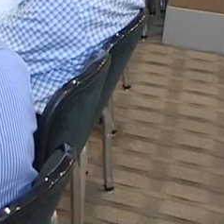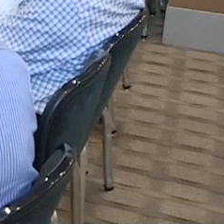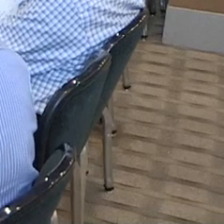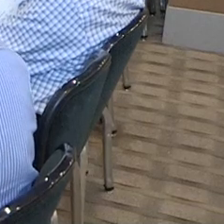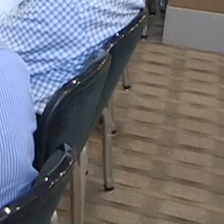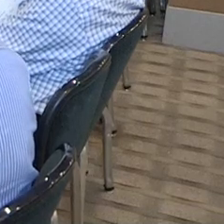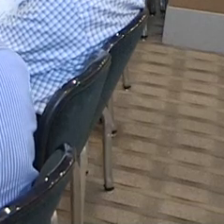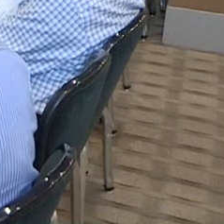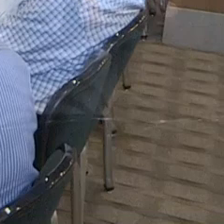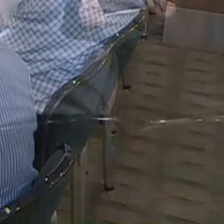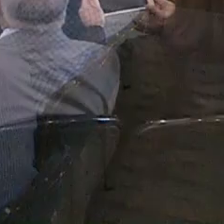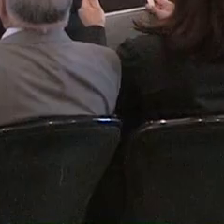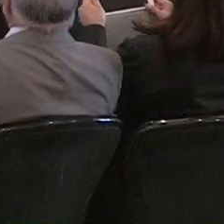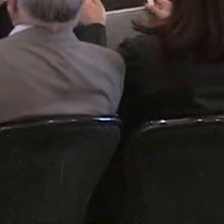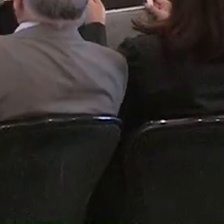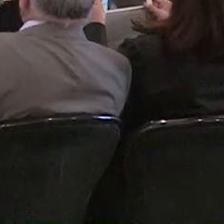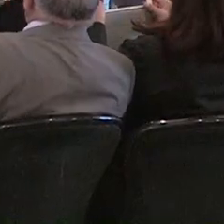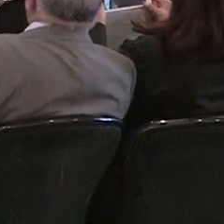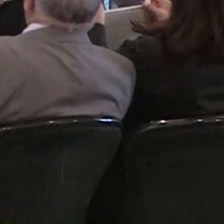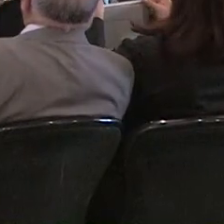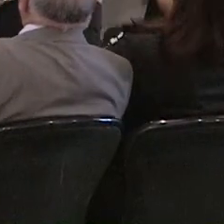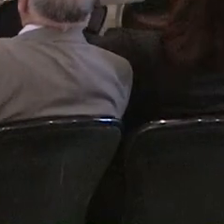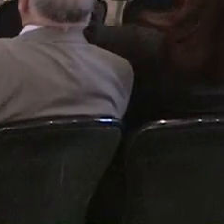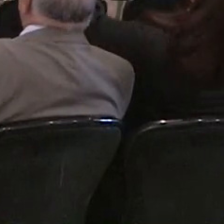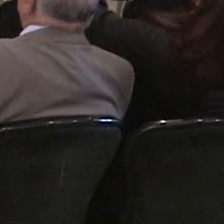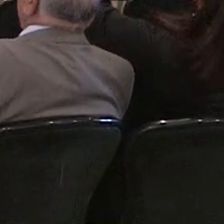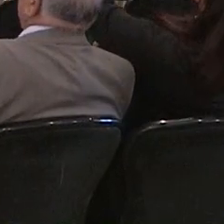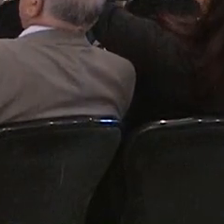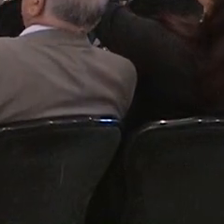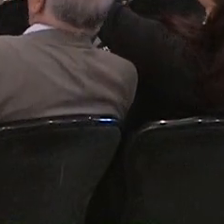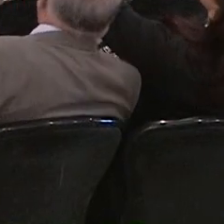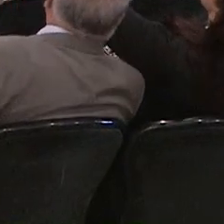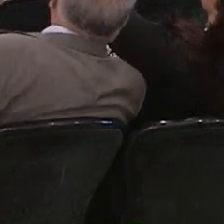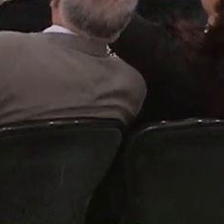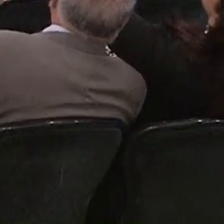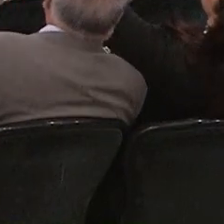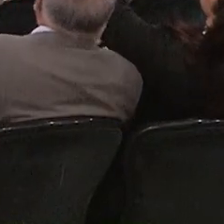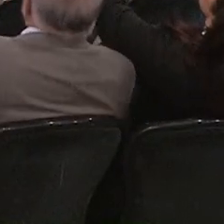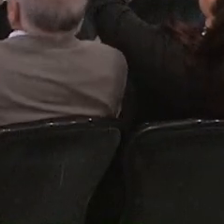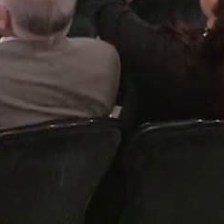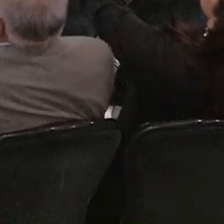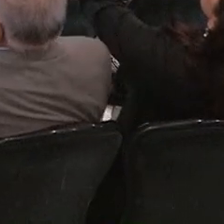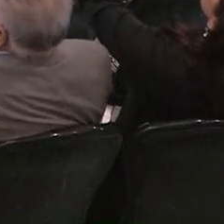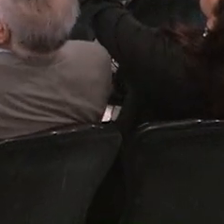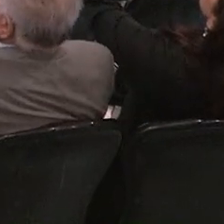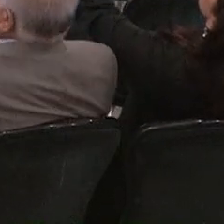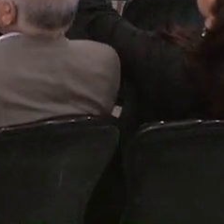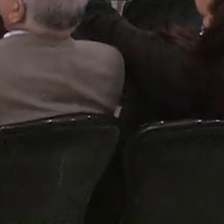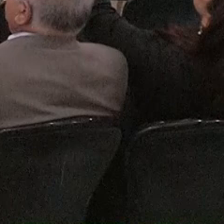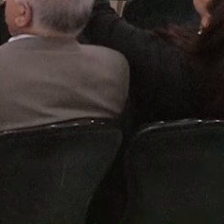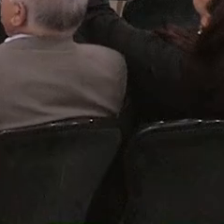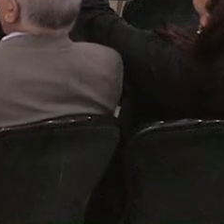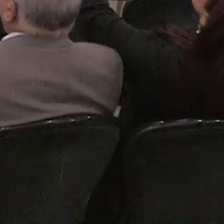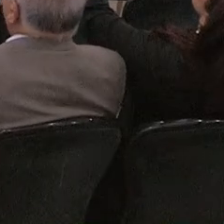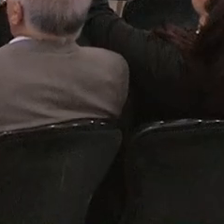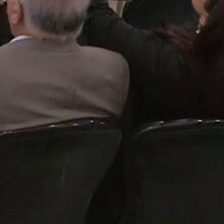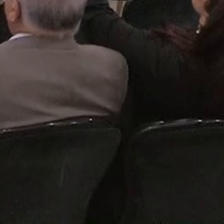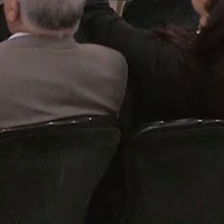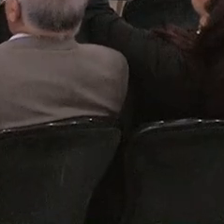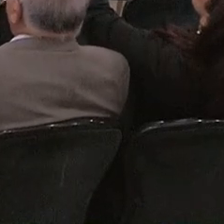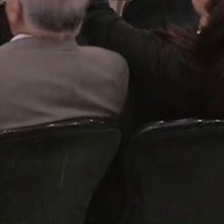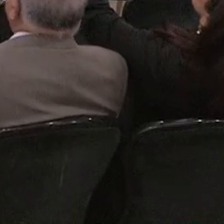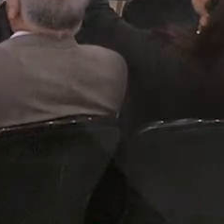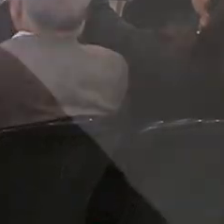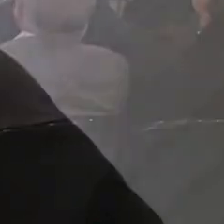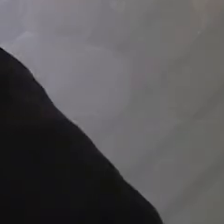Instituto de Relaciones Internacionales de la Universidad de Sao Paulo. Ernesto López Portillo, Coordinador del Programa de Seguridad Ciudadana